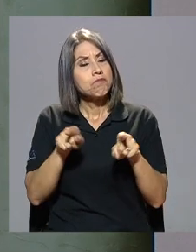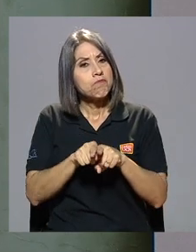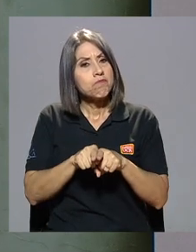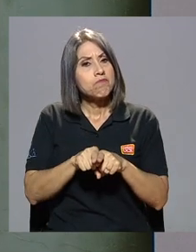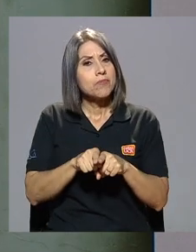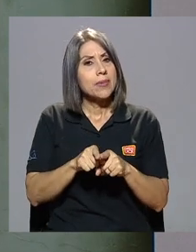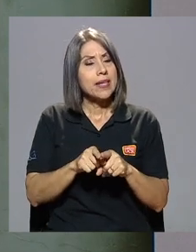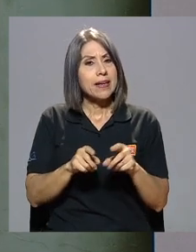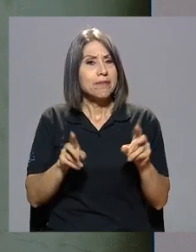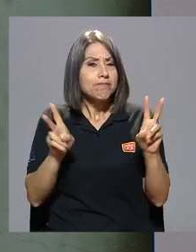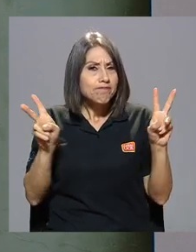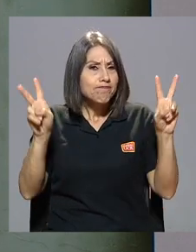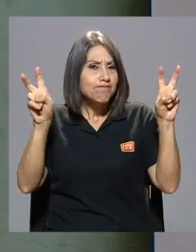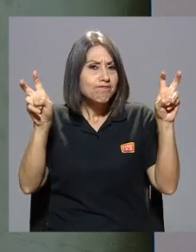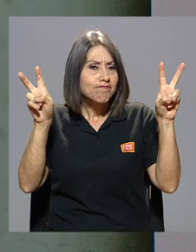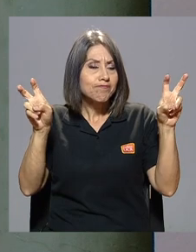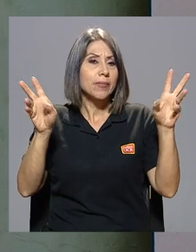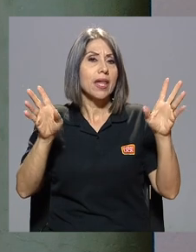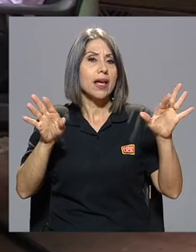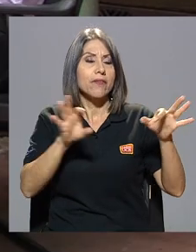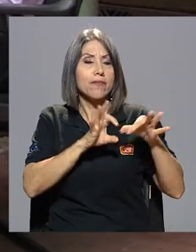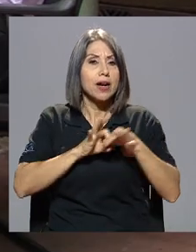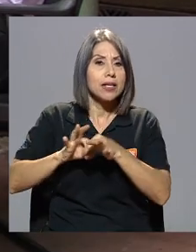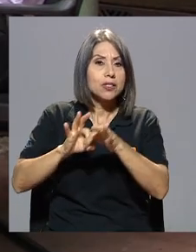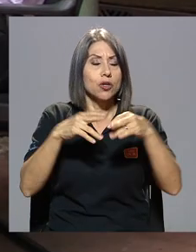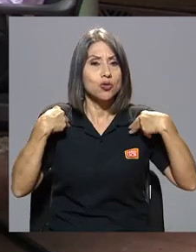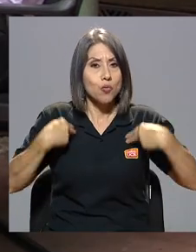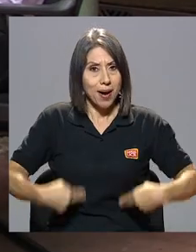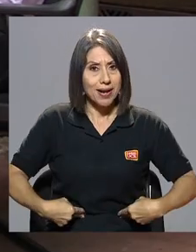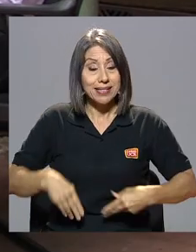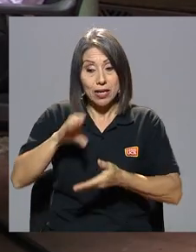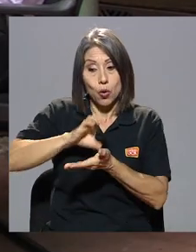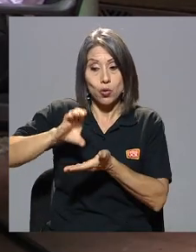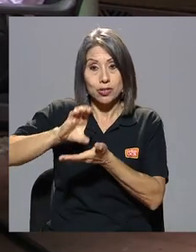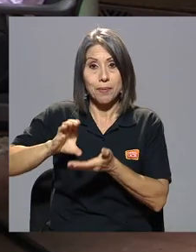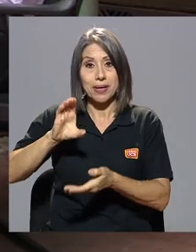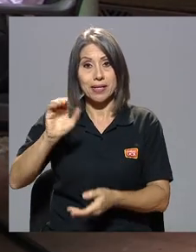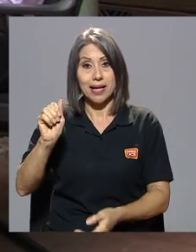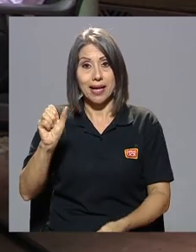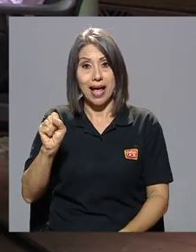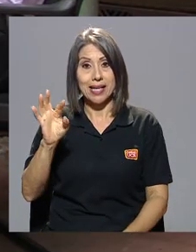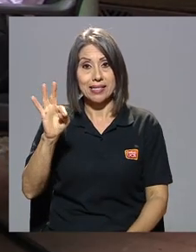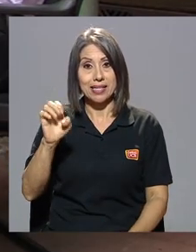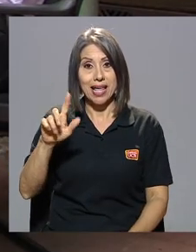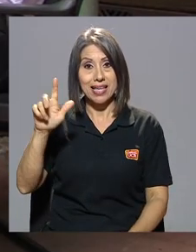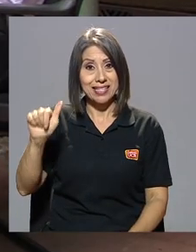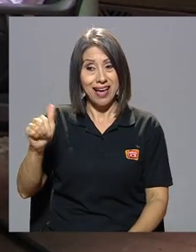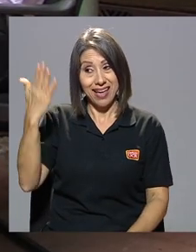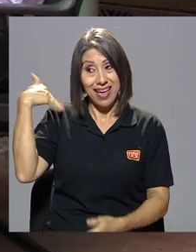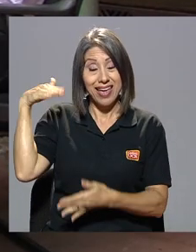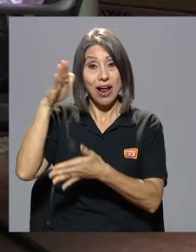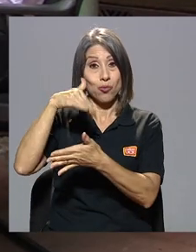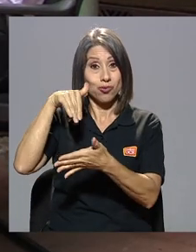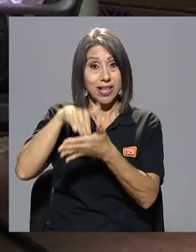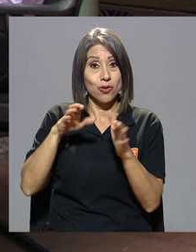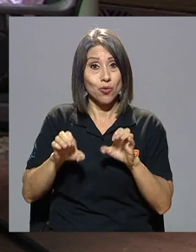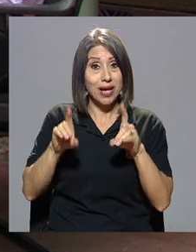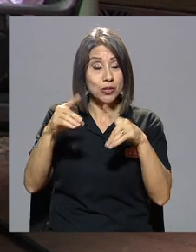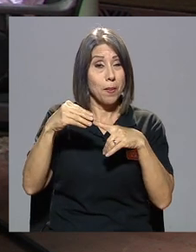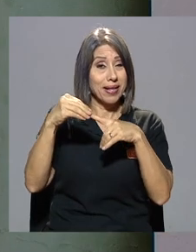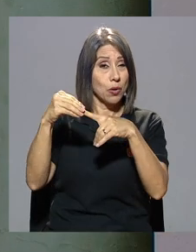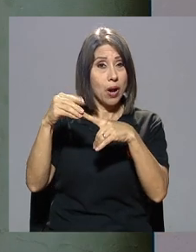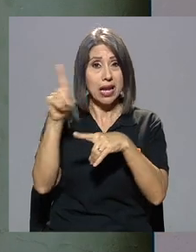decir que en el plano de las relaciones humanas el Conservatorio Castella que era un centro de educación muy particular no